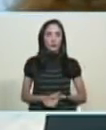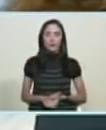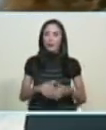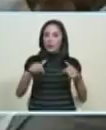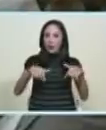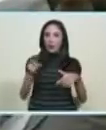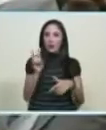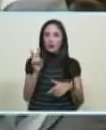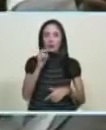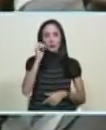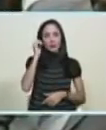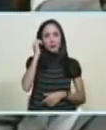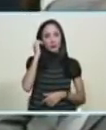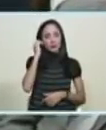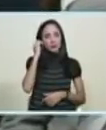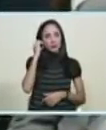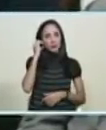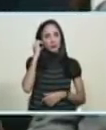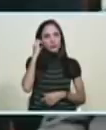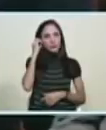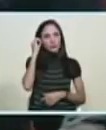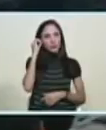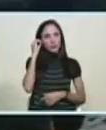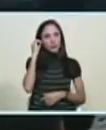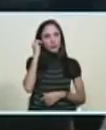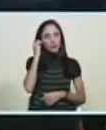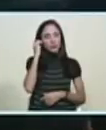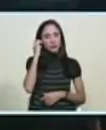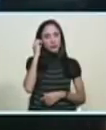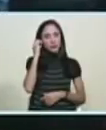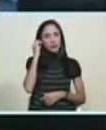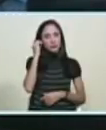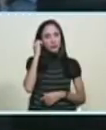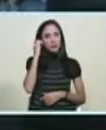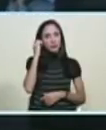venezolanos que quieran que en venezuela